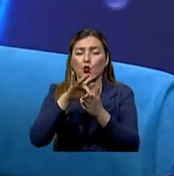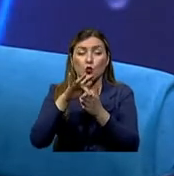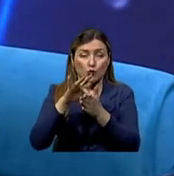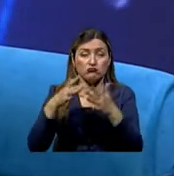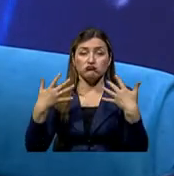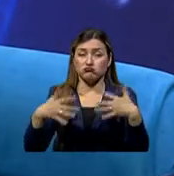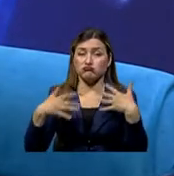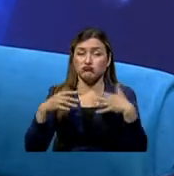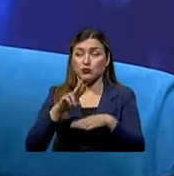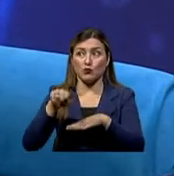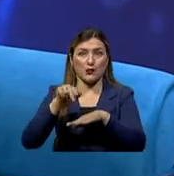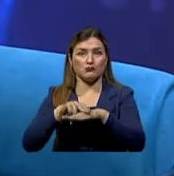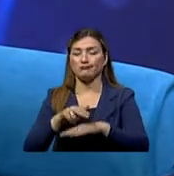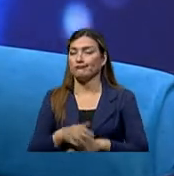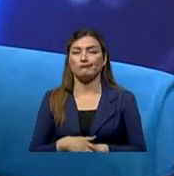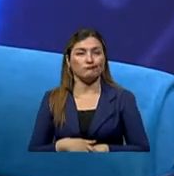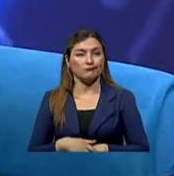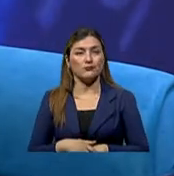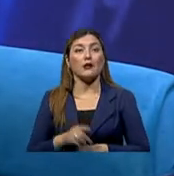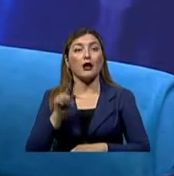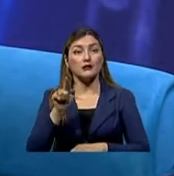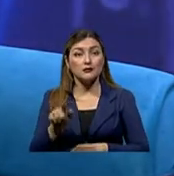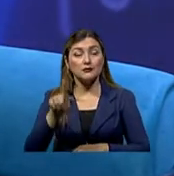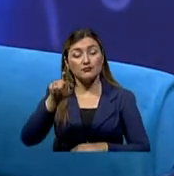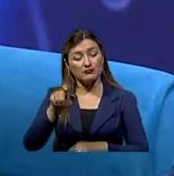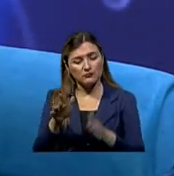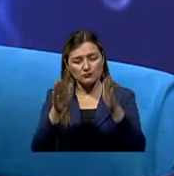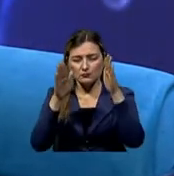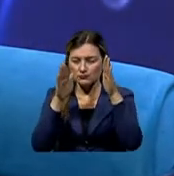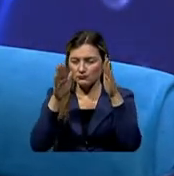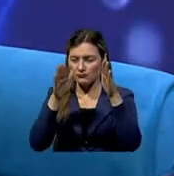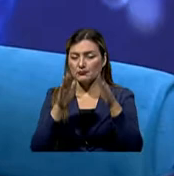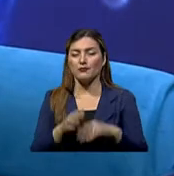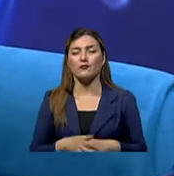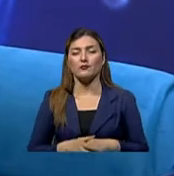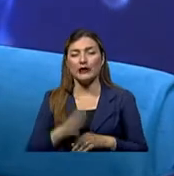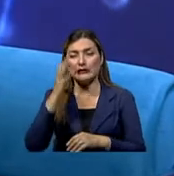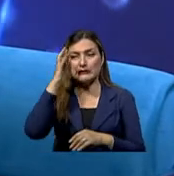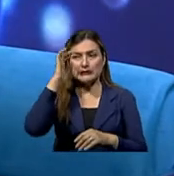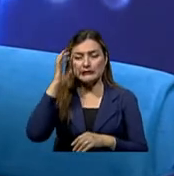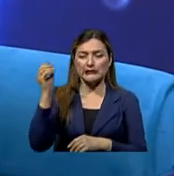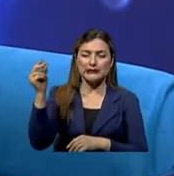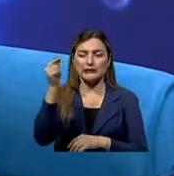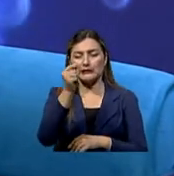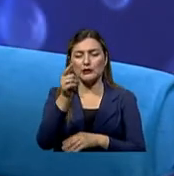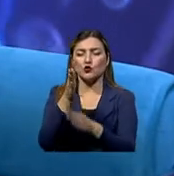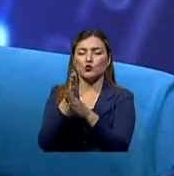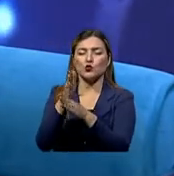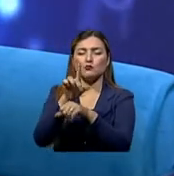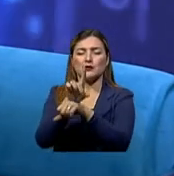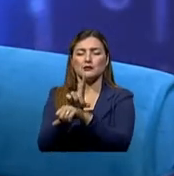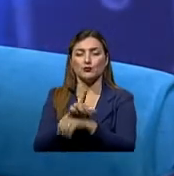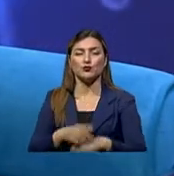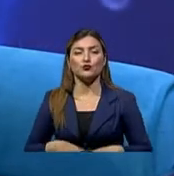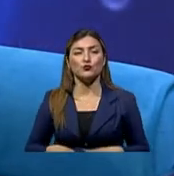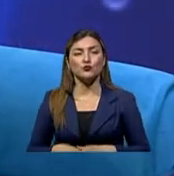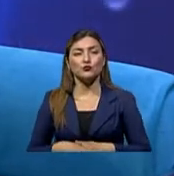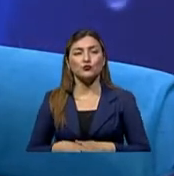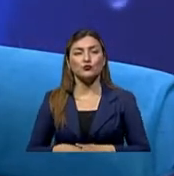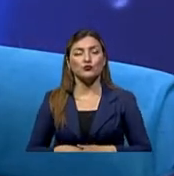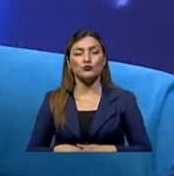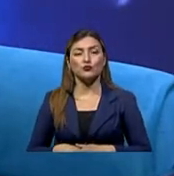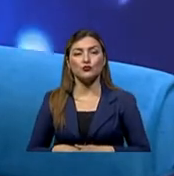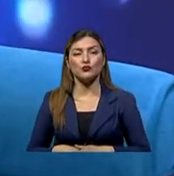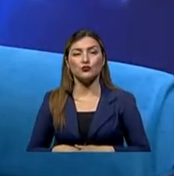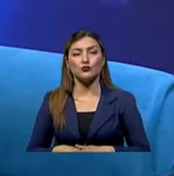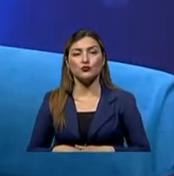normal. Entonces, esas son las cosas que nos deben llevar a tener la preocupación de acudir a la especialista. Si bien, es cierto, como tú